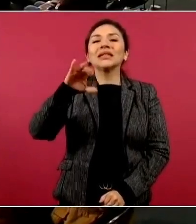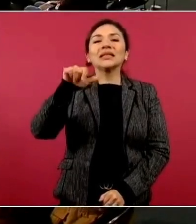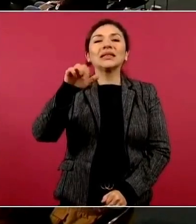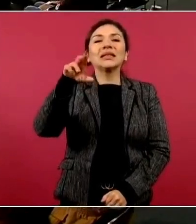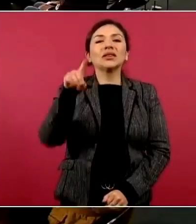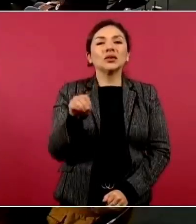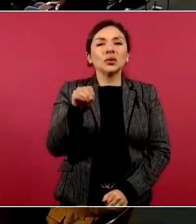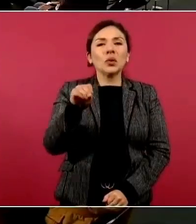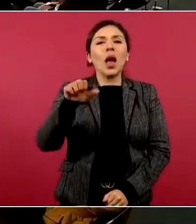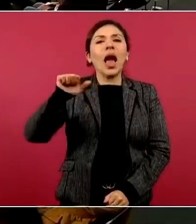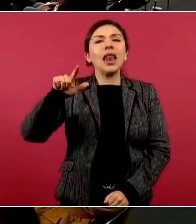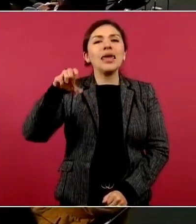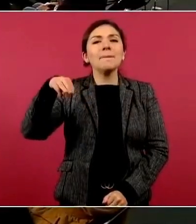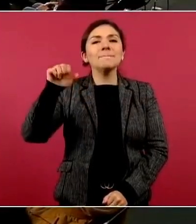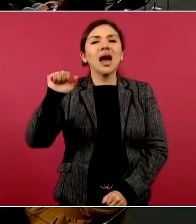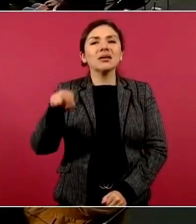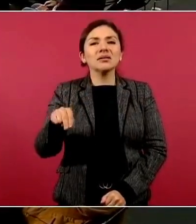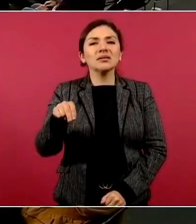no.